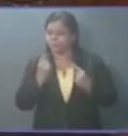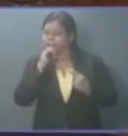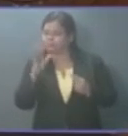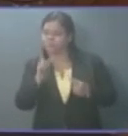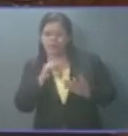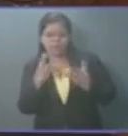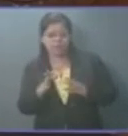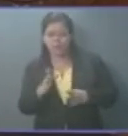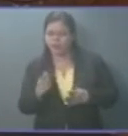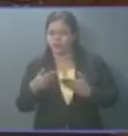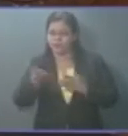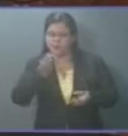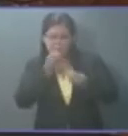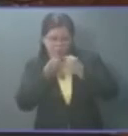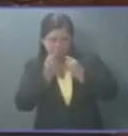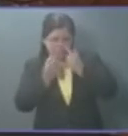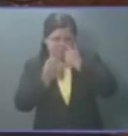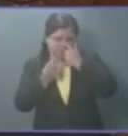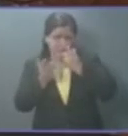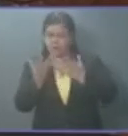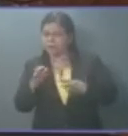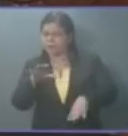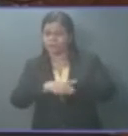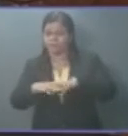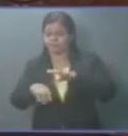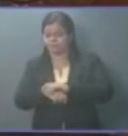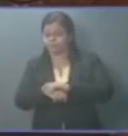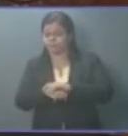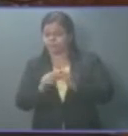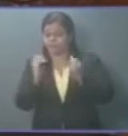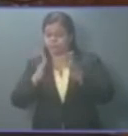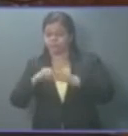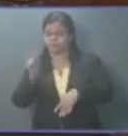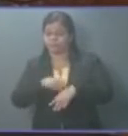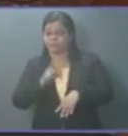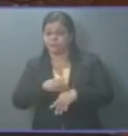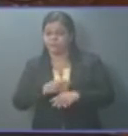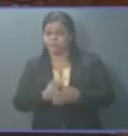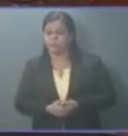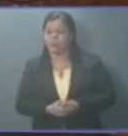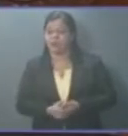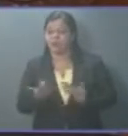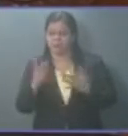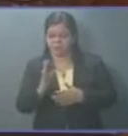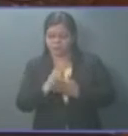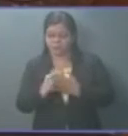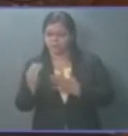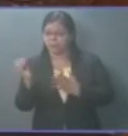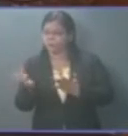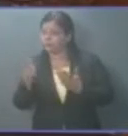los dejan pasar la comida, de que los retienen por un gran tiempo fuera de lo normal ahí,